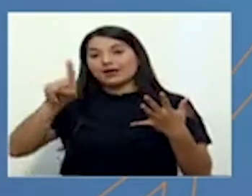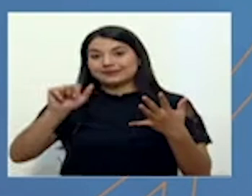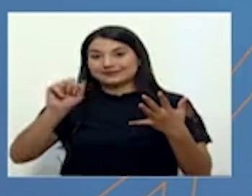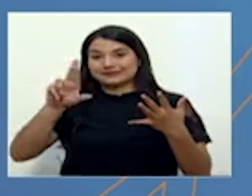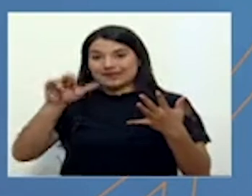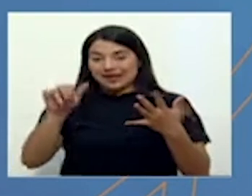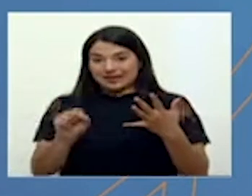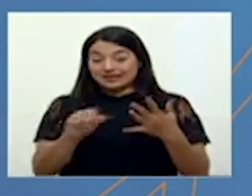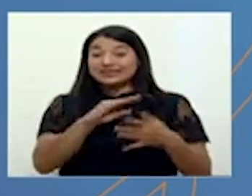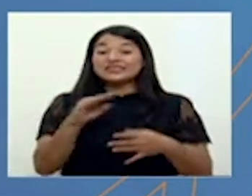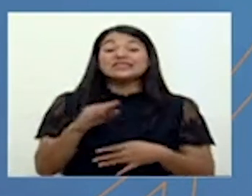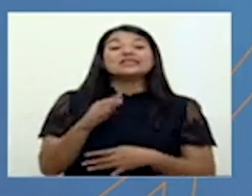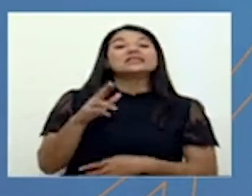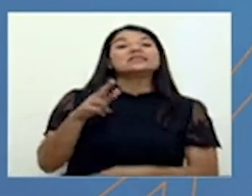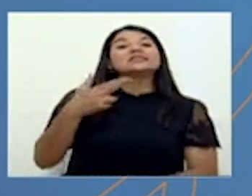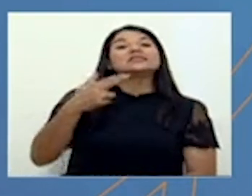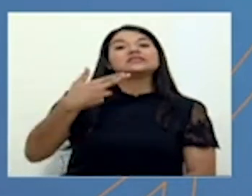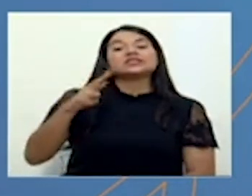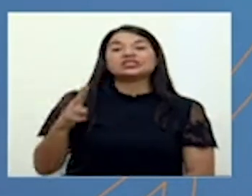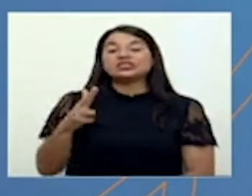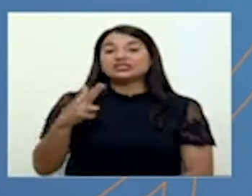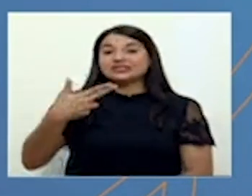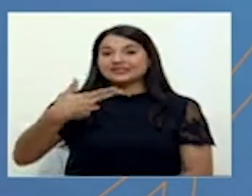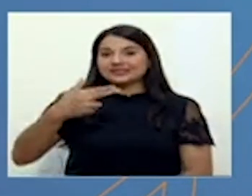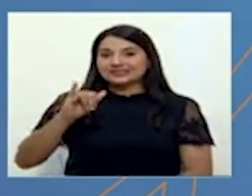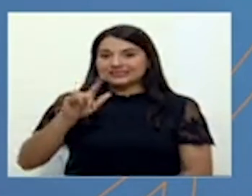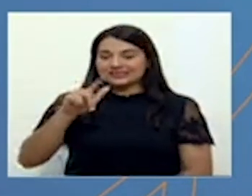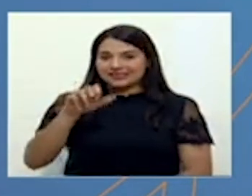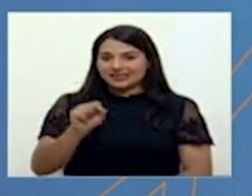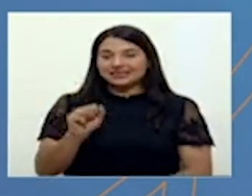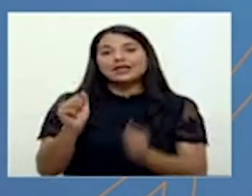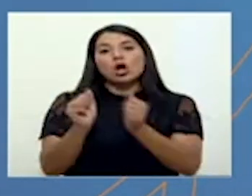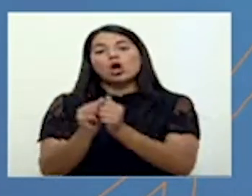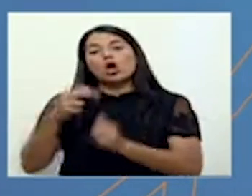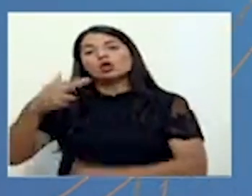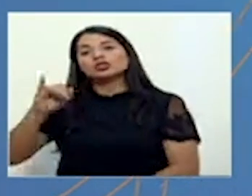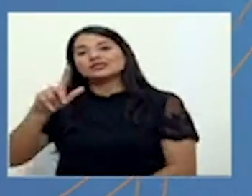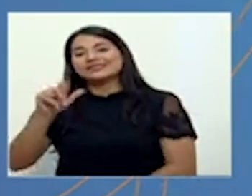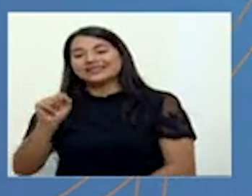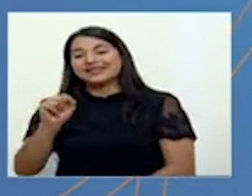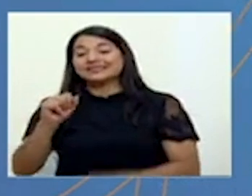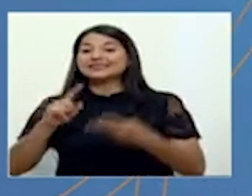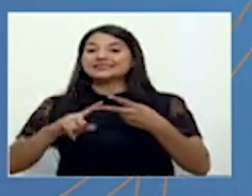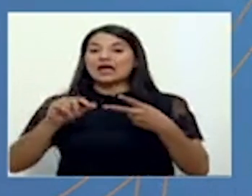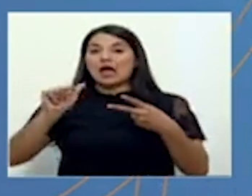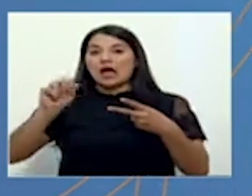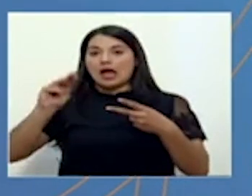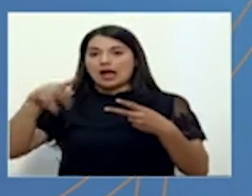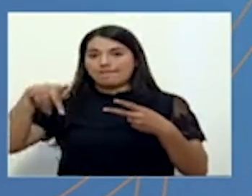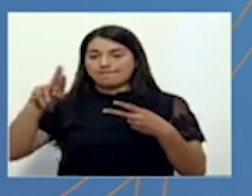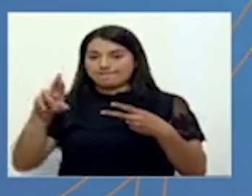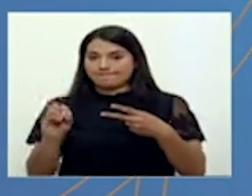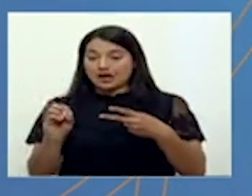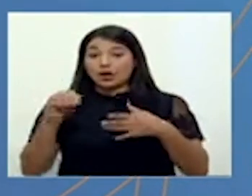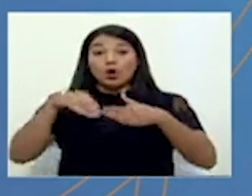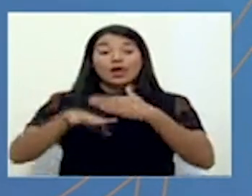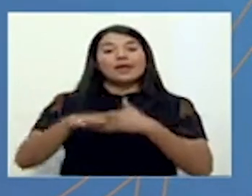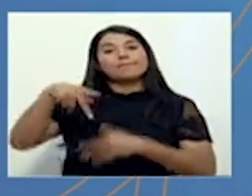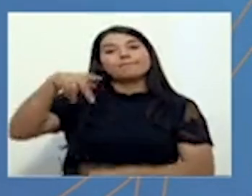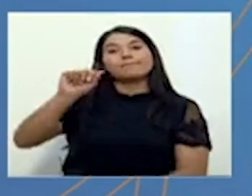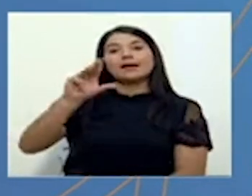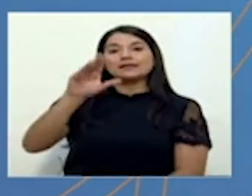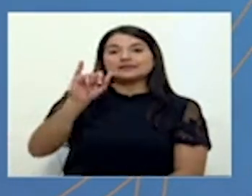con los distritos de los chiles y el Amparo. En la región Pacífico Central, tendríamos a Esperanza,